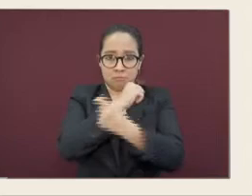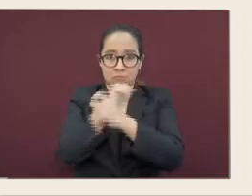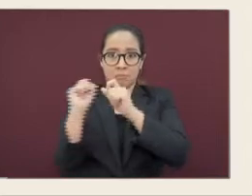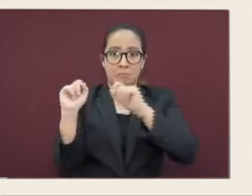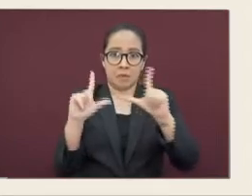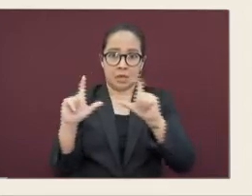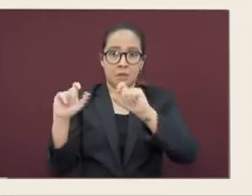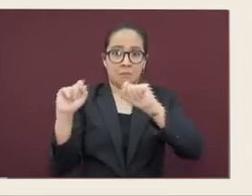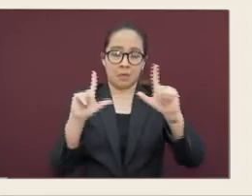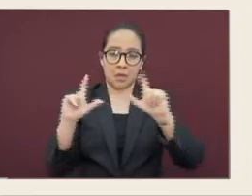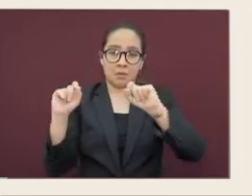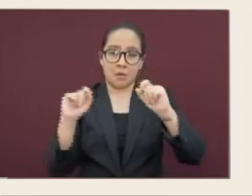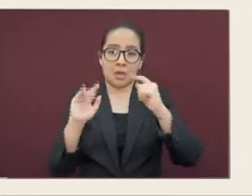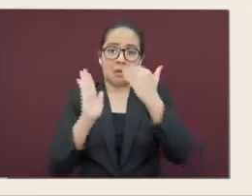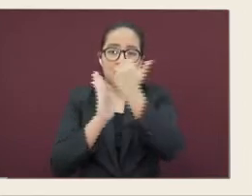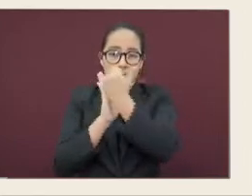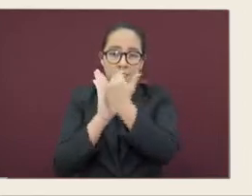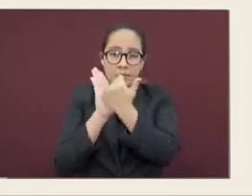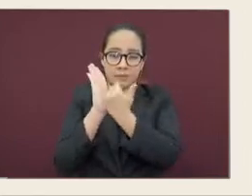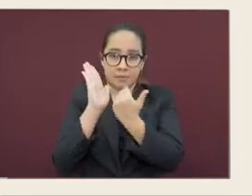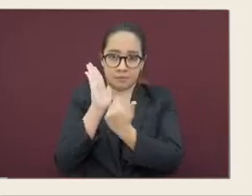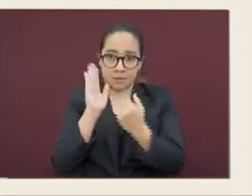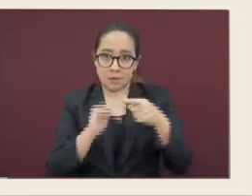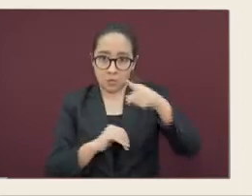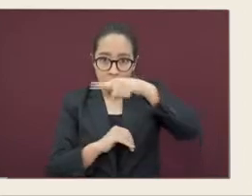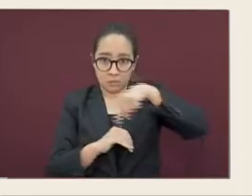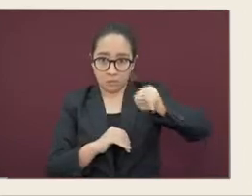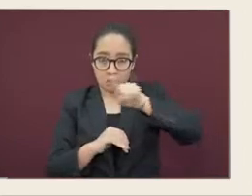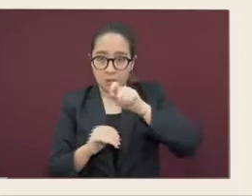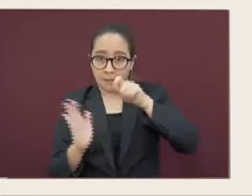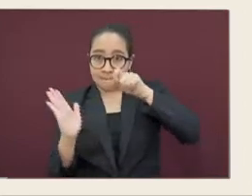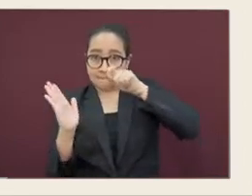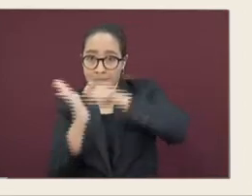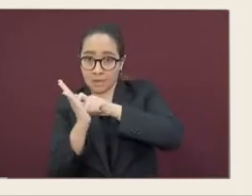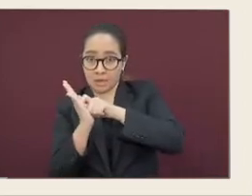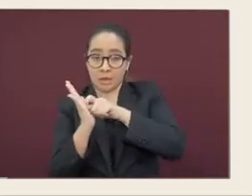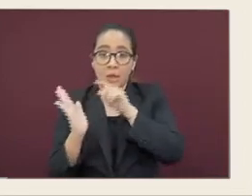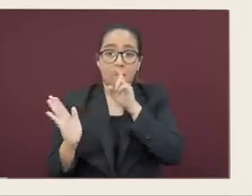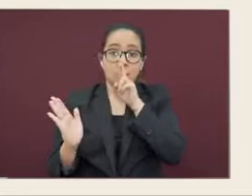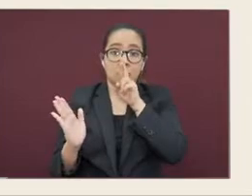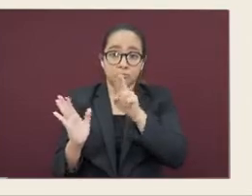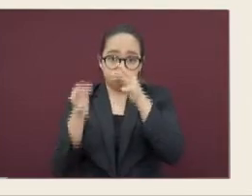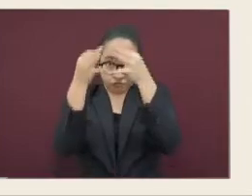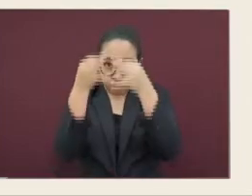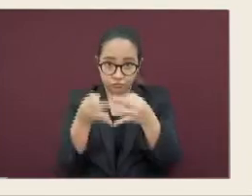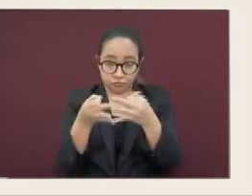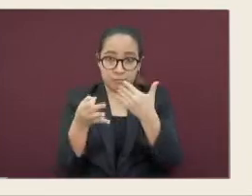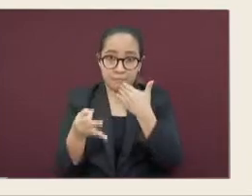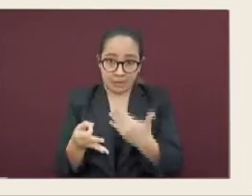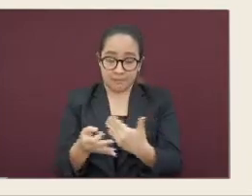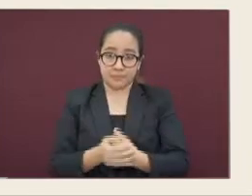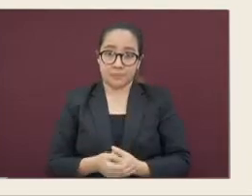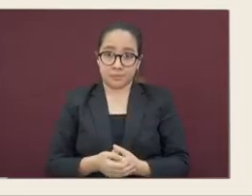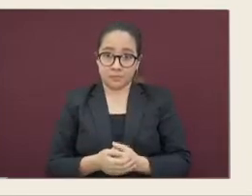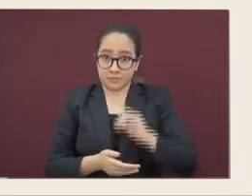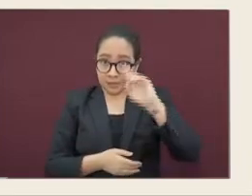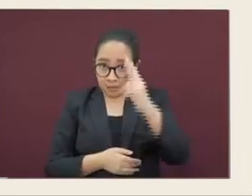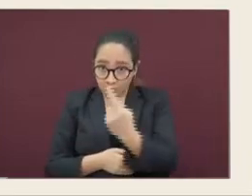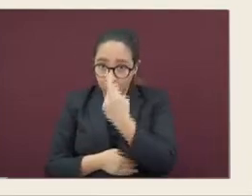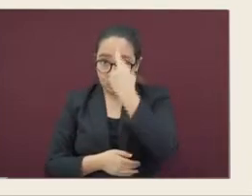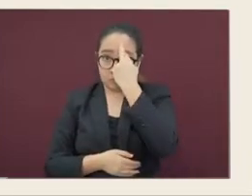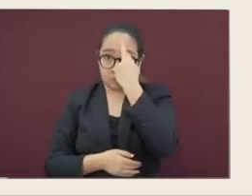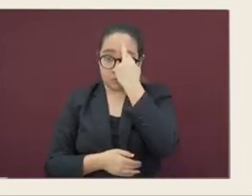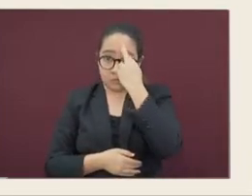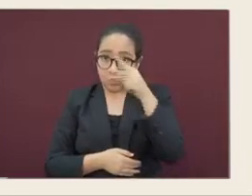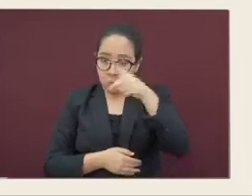cada paso. Vayan dando clic en las respuestas adecuadas. Recuerden ser